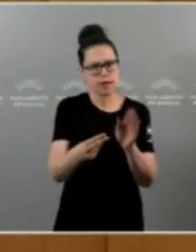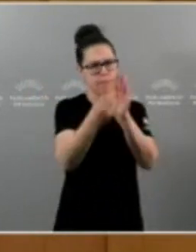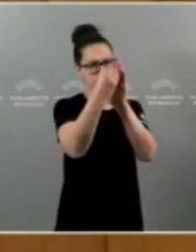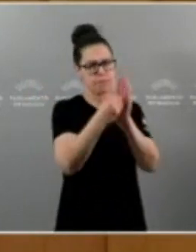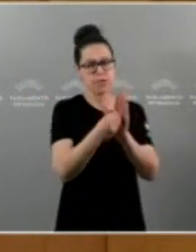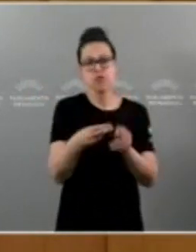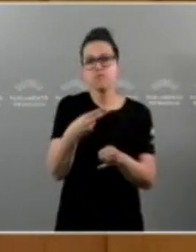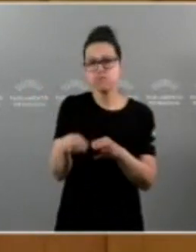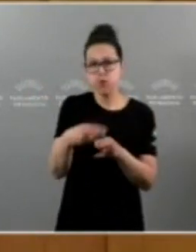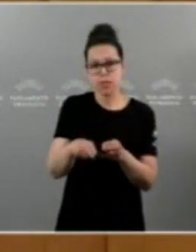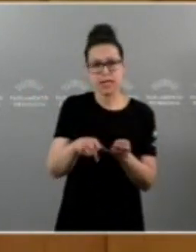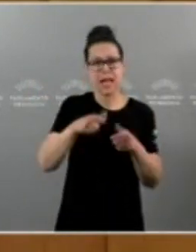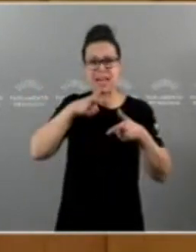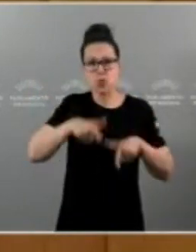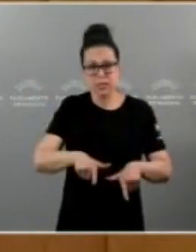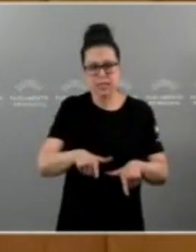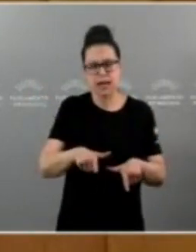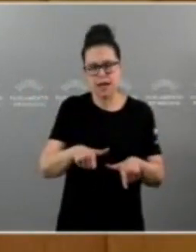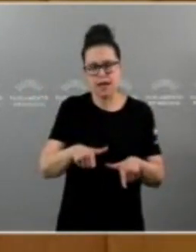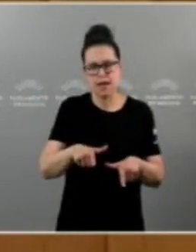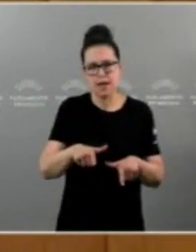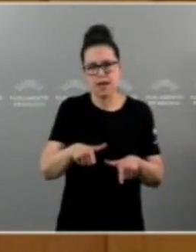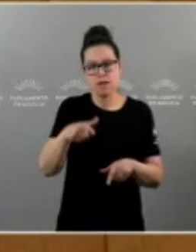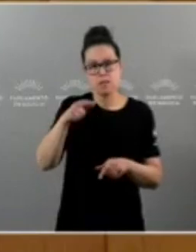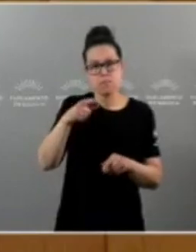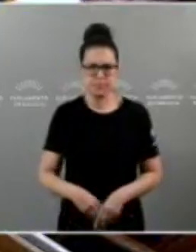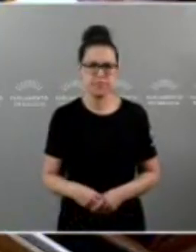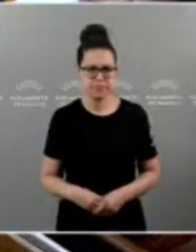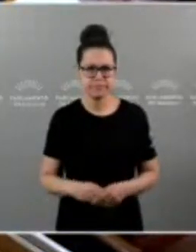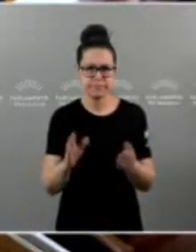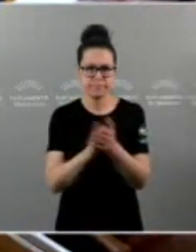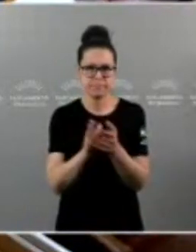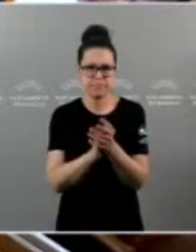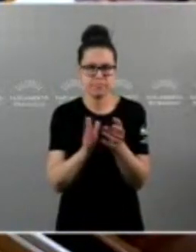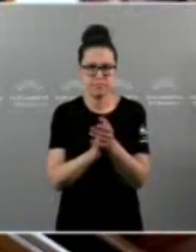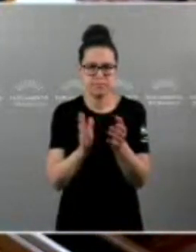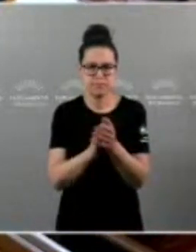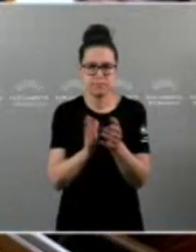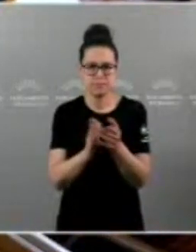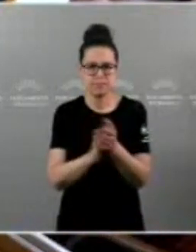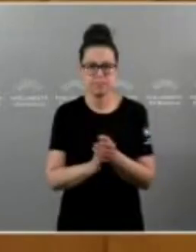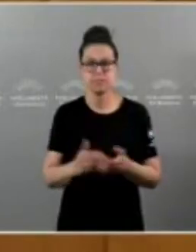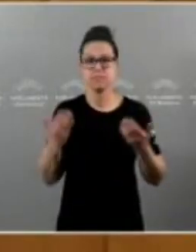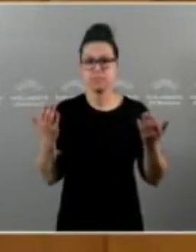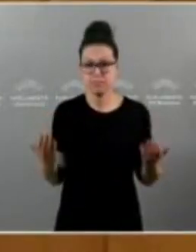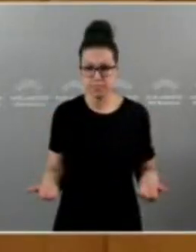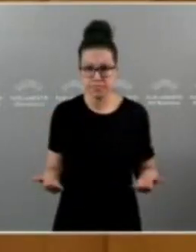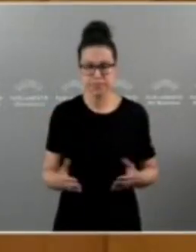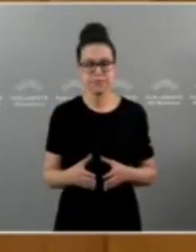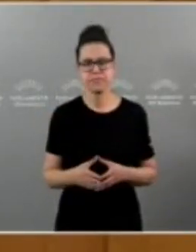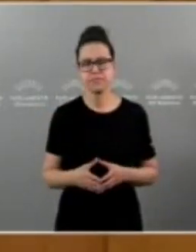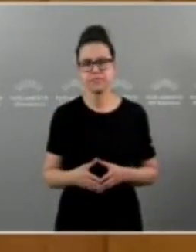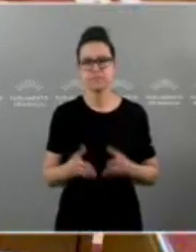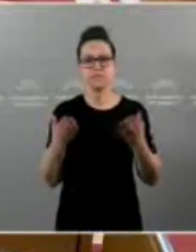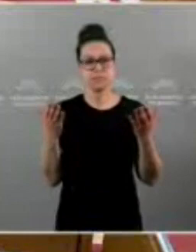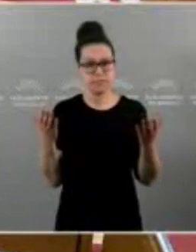lingüística, a cultura galega, no goberno que arrancará a partida se van que ven. Tamén anunciou a creación dunha nova dirección de asuntos constitucionais dentro